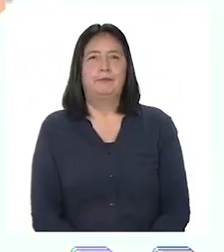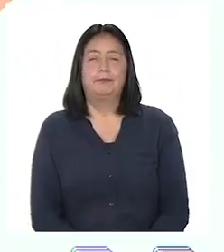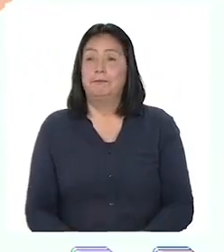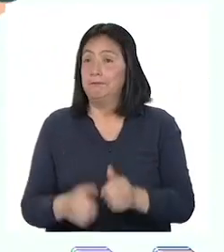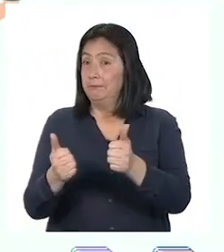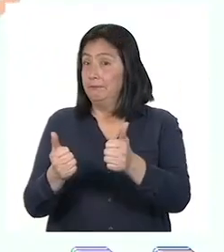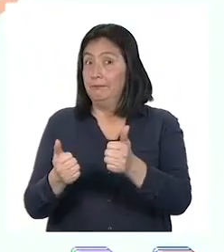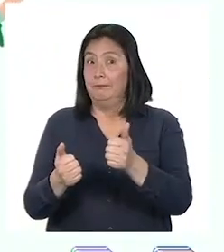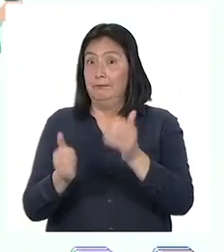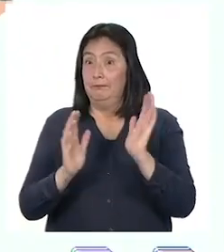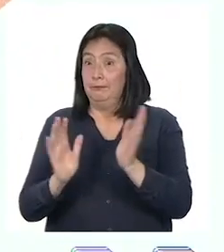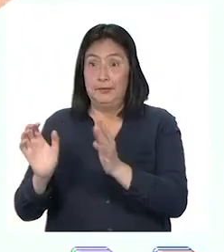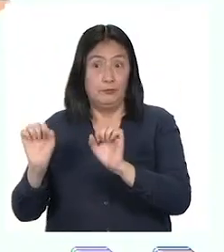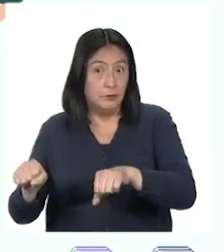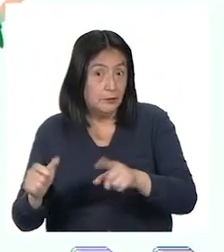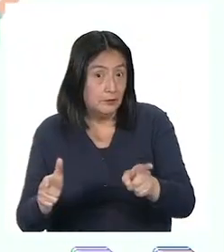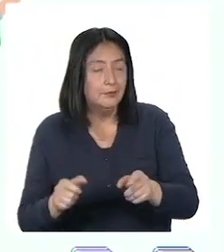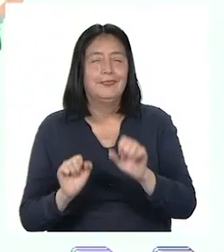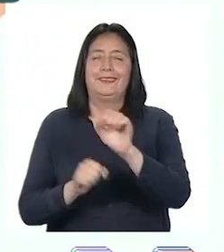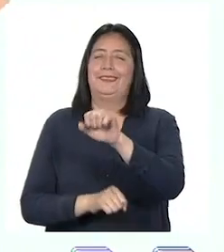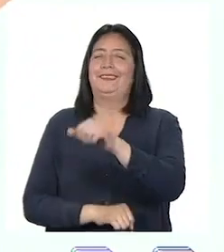¿Están preparadas y preparados?